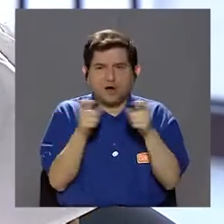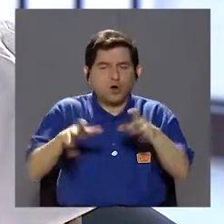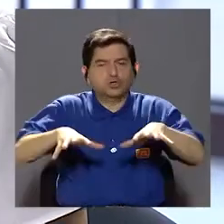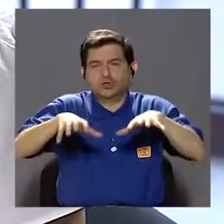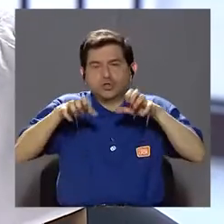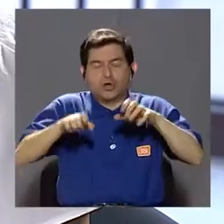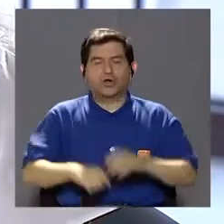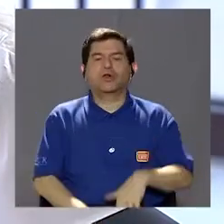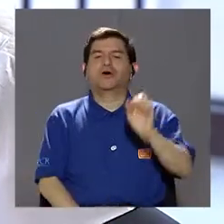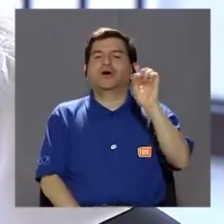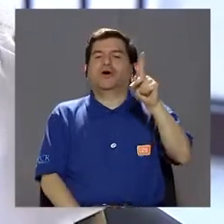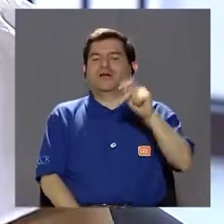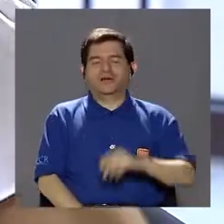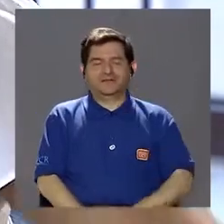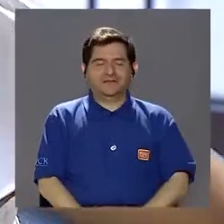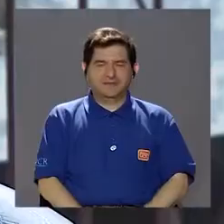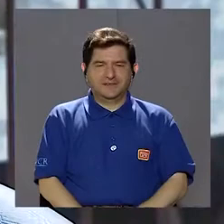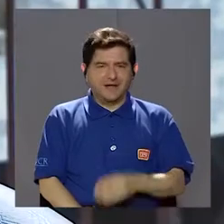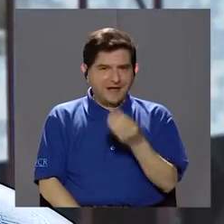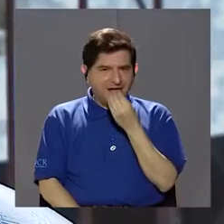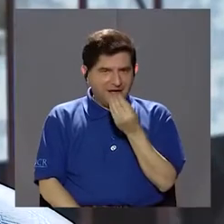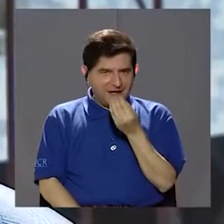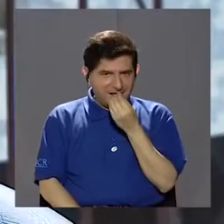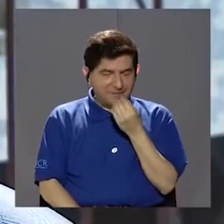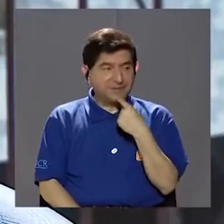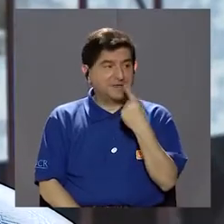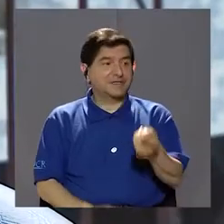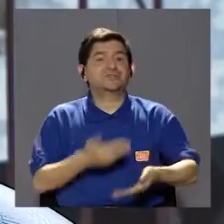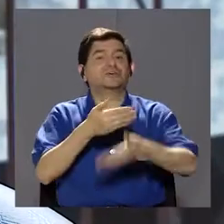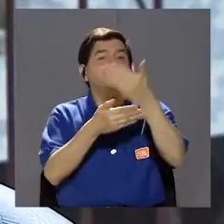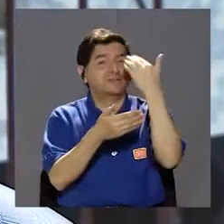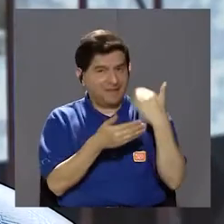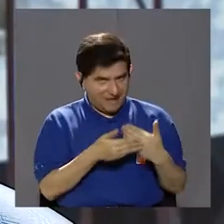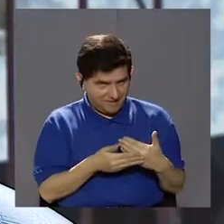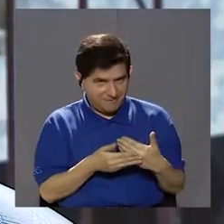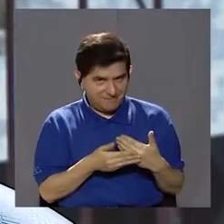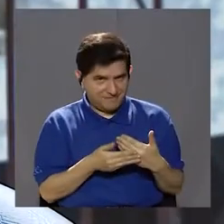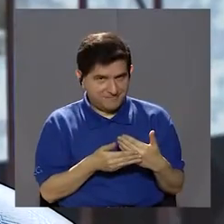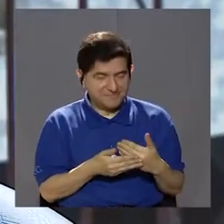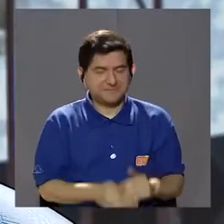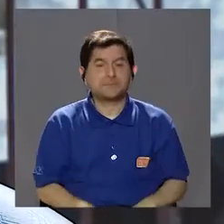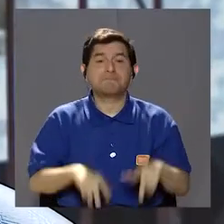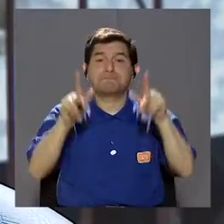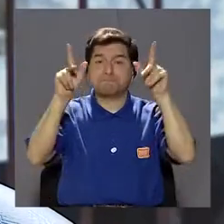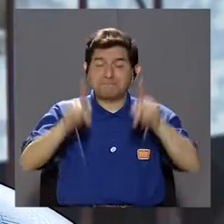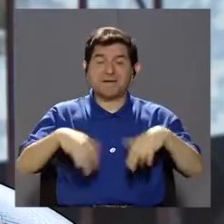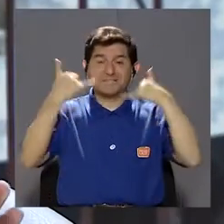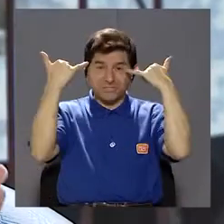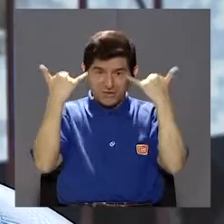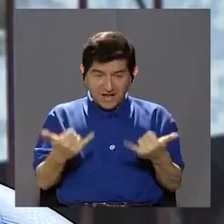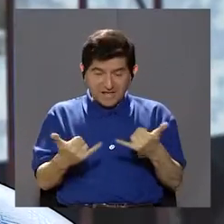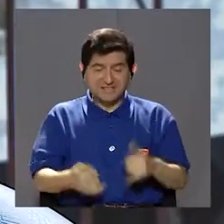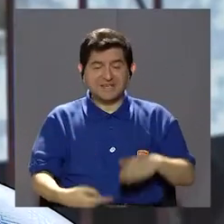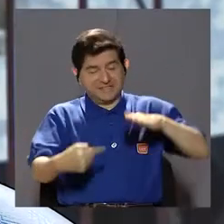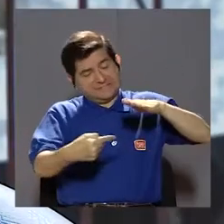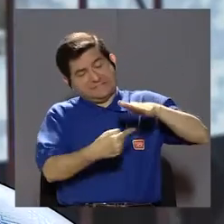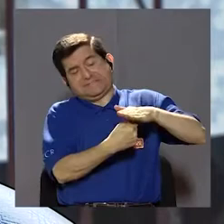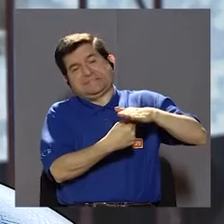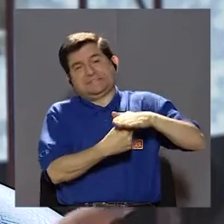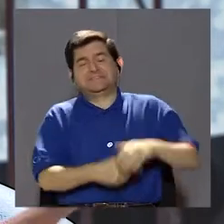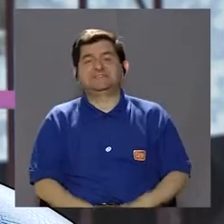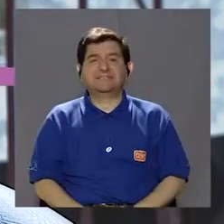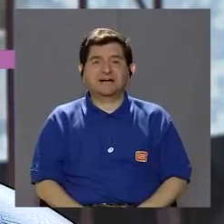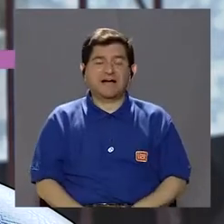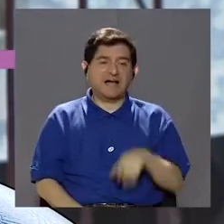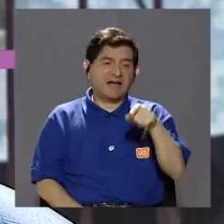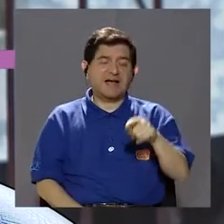manejo del estrés. Ok. Alimentación, como mencionamos anteriormente, si la persona ya está con espolón,